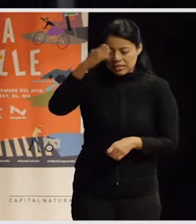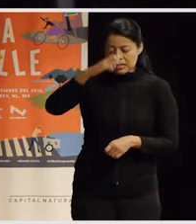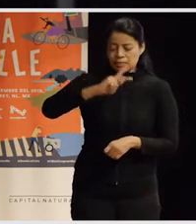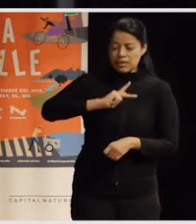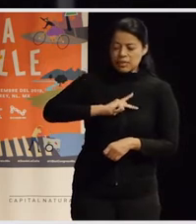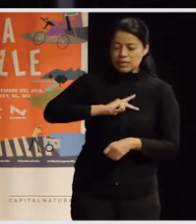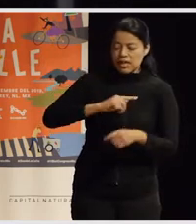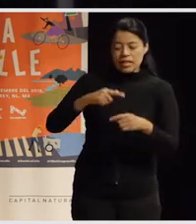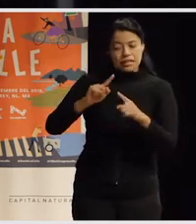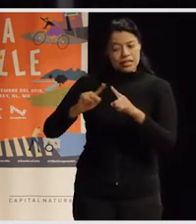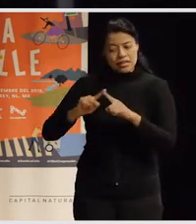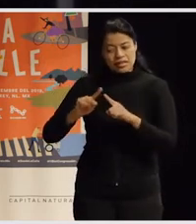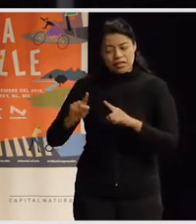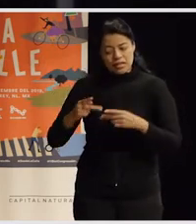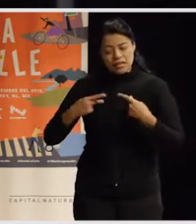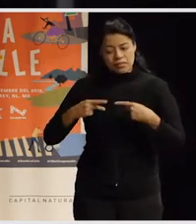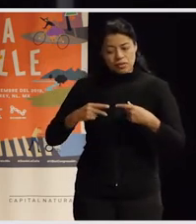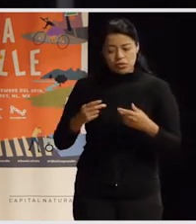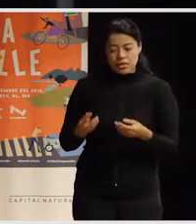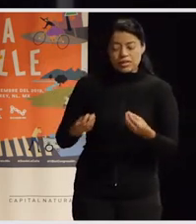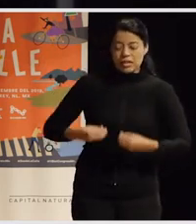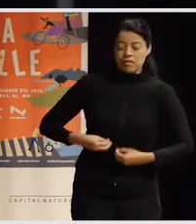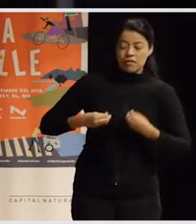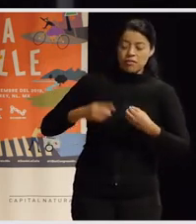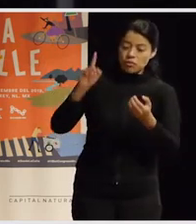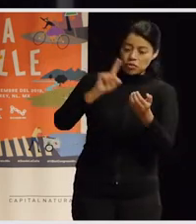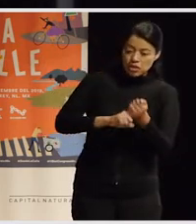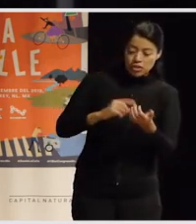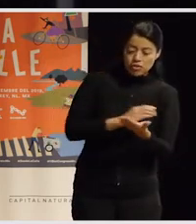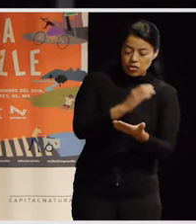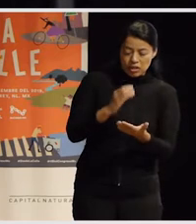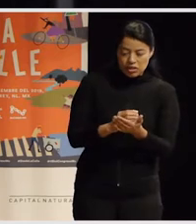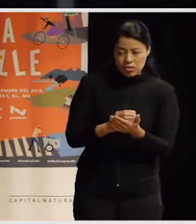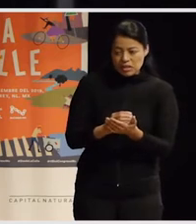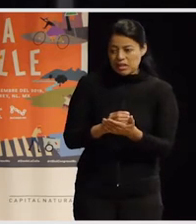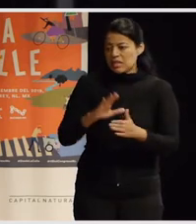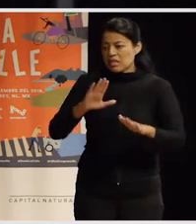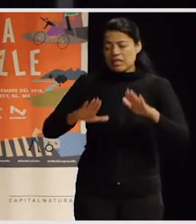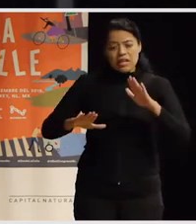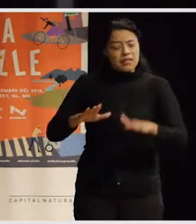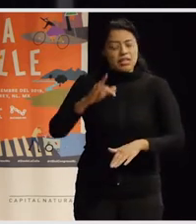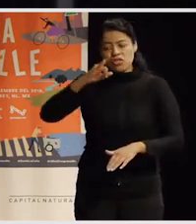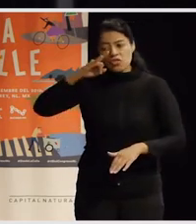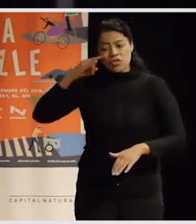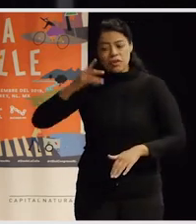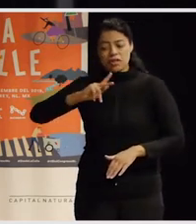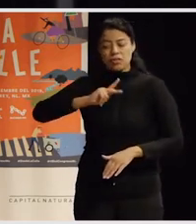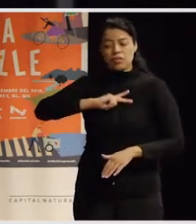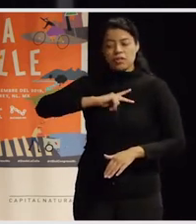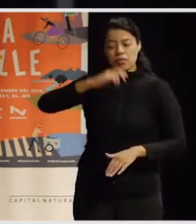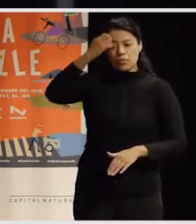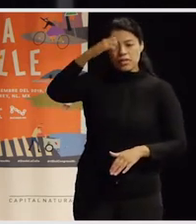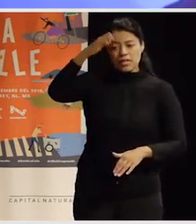de las diversas personas que habitamos las ciudades y los pueblos, y que muchas veces no se ven nuestras experiencias reflejadas en las